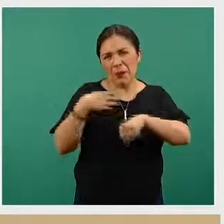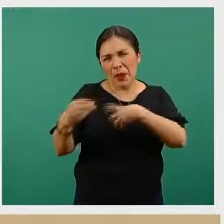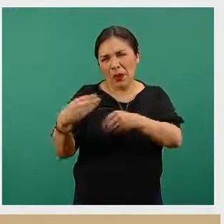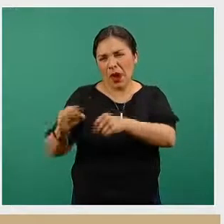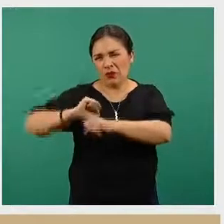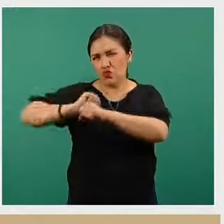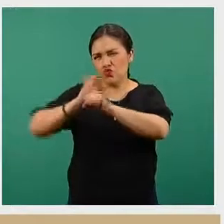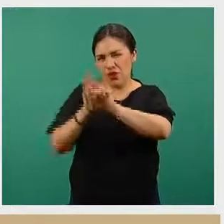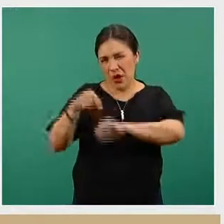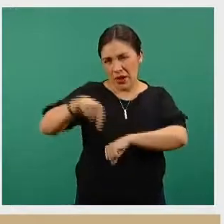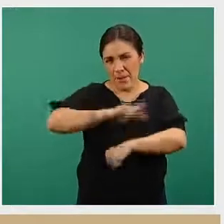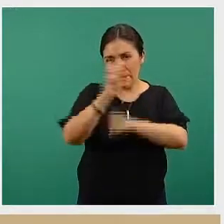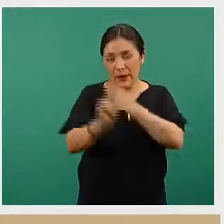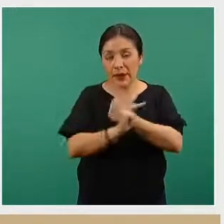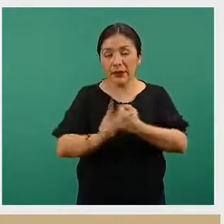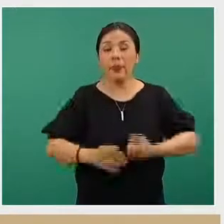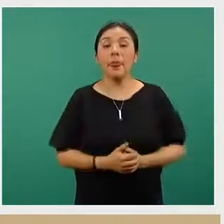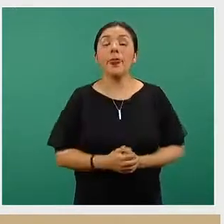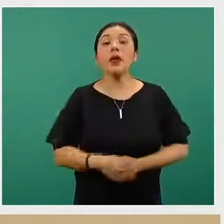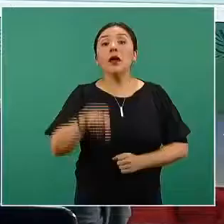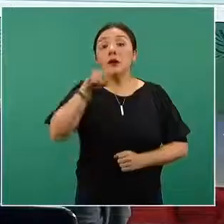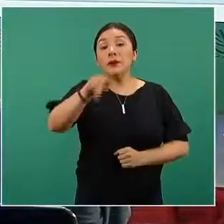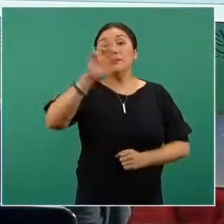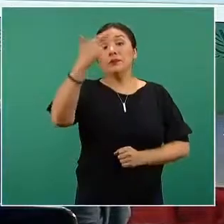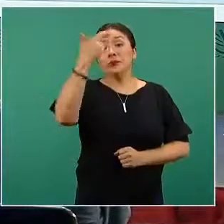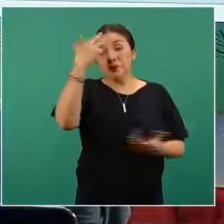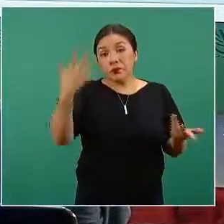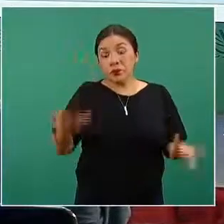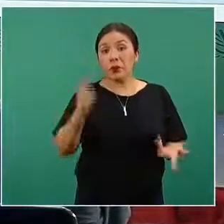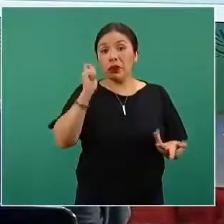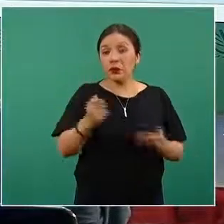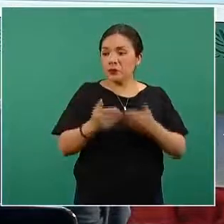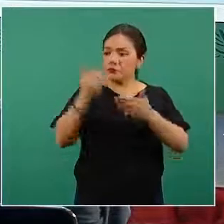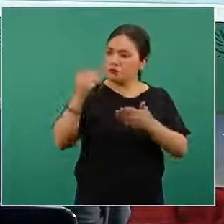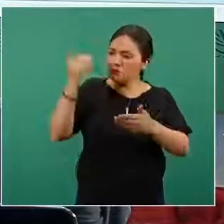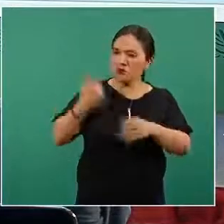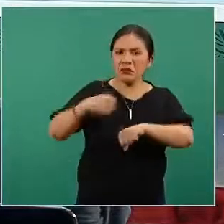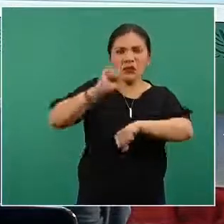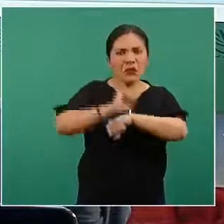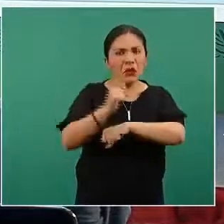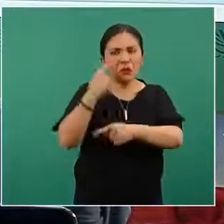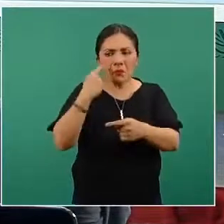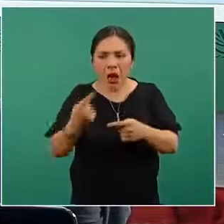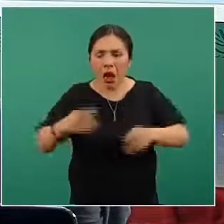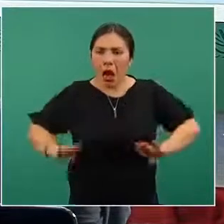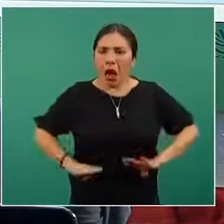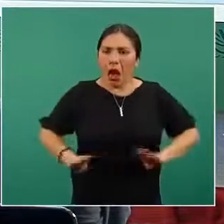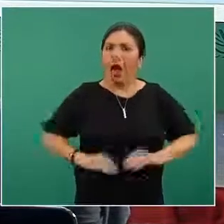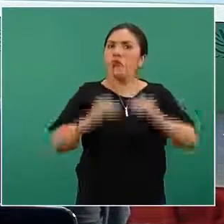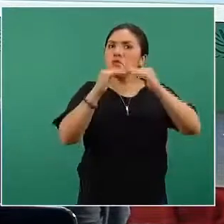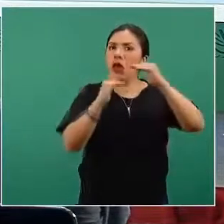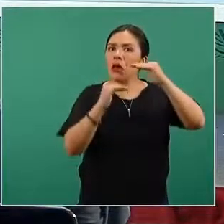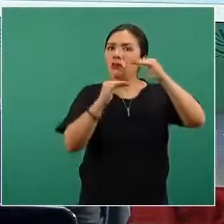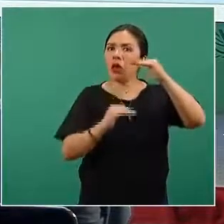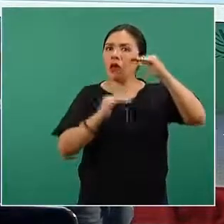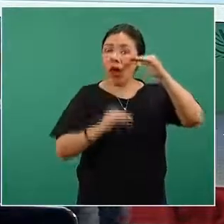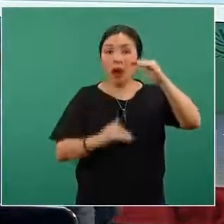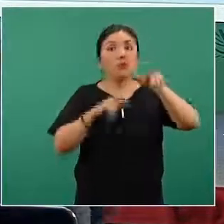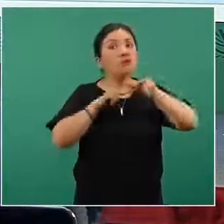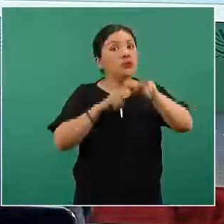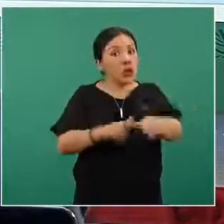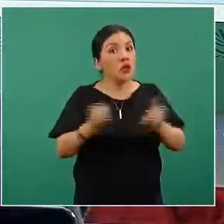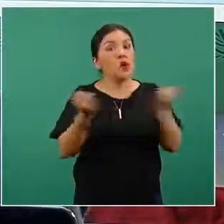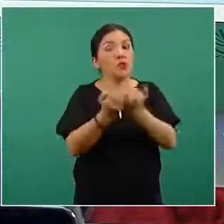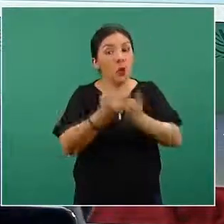SARS-CoV-2 en nuestro país. Recordemos pues que ya en las últimas semanas hemos observado una tendencia a la baja, nos hemos mantenido así